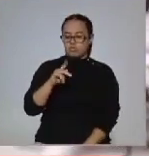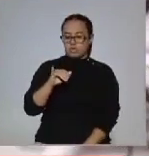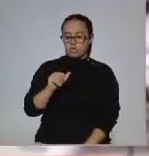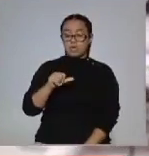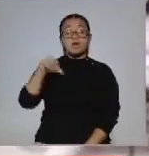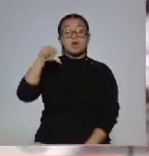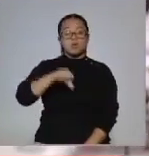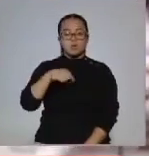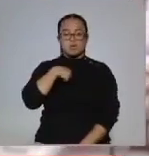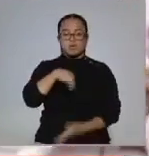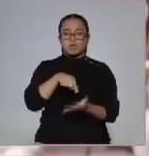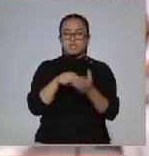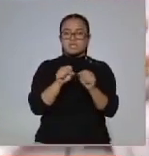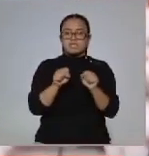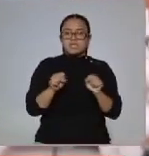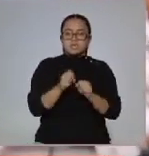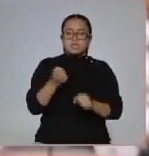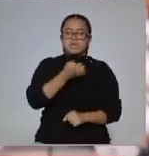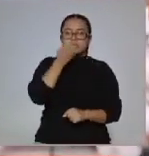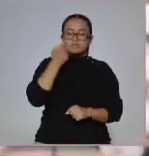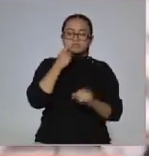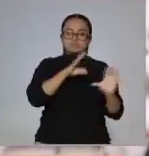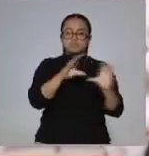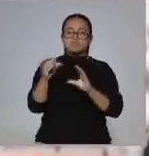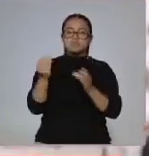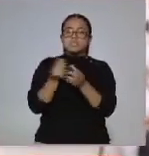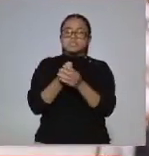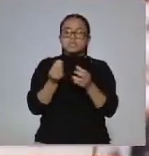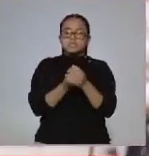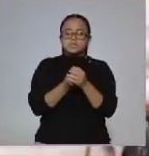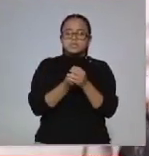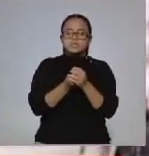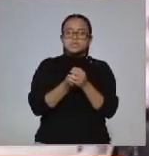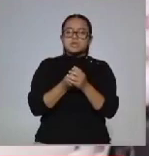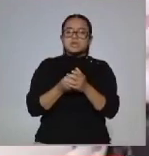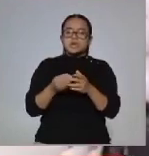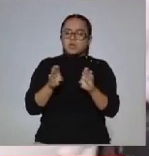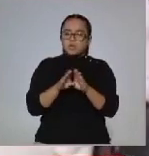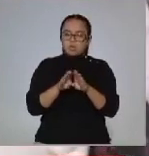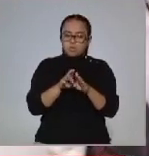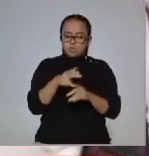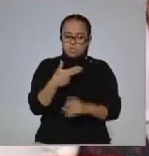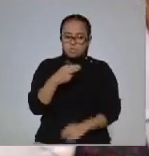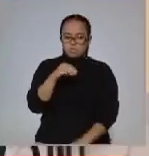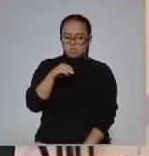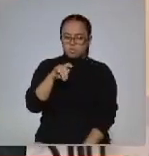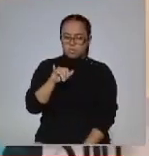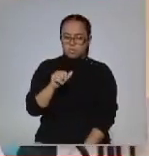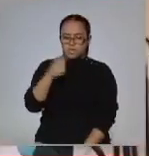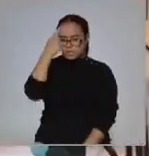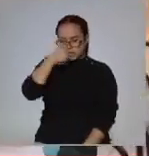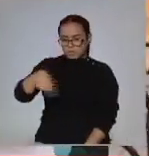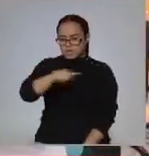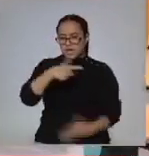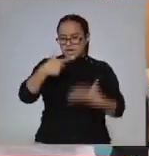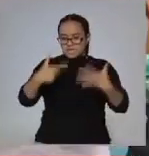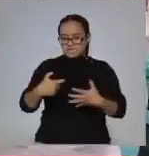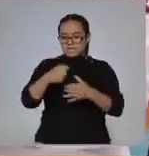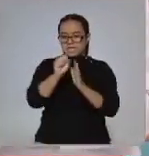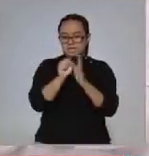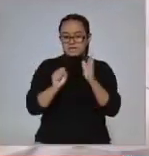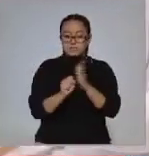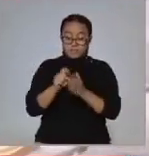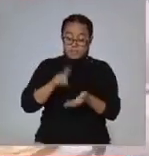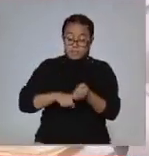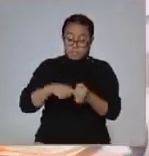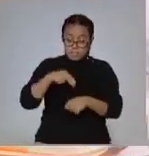El día de hoy me encuentro en el salón de clases, dando la cátedra de Introducción a la Clínica Homeopática a mis alumnos del séptimo semestre.